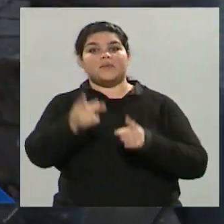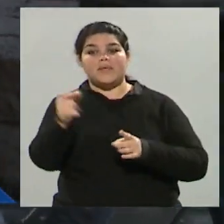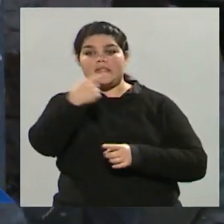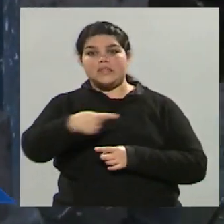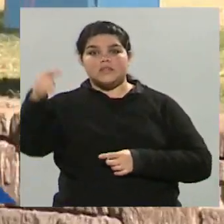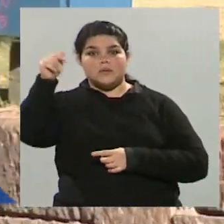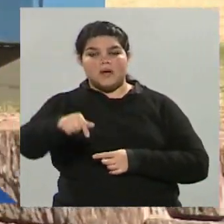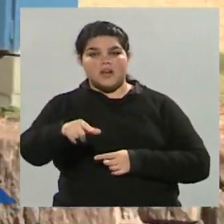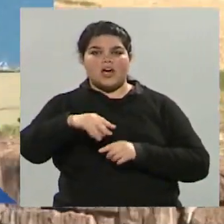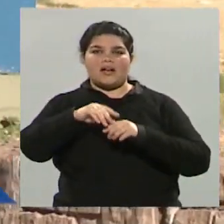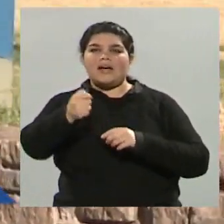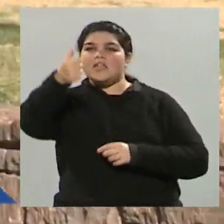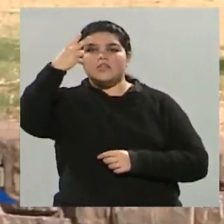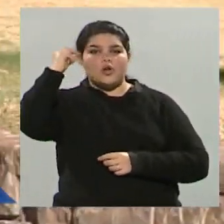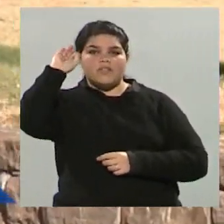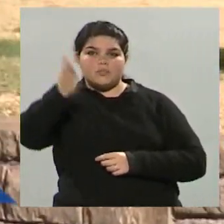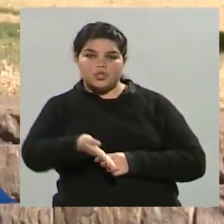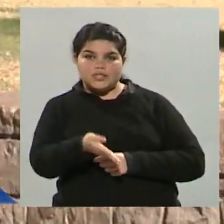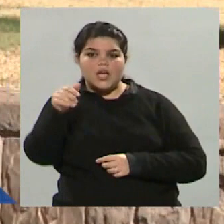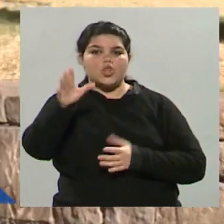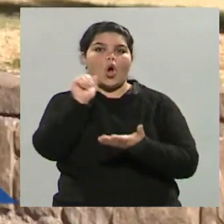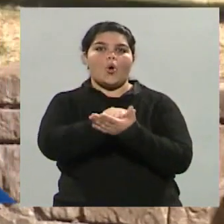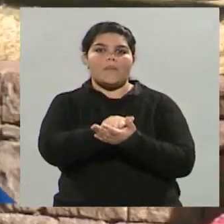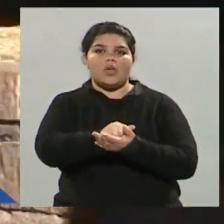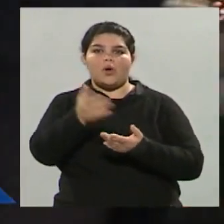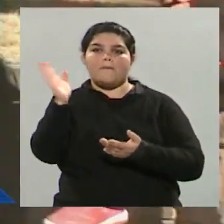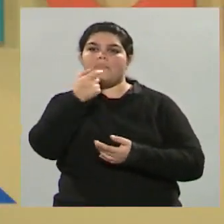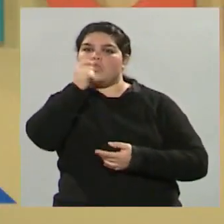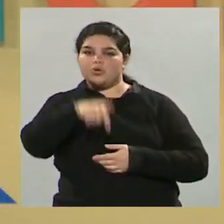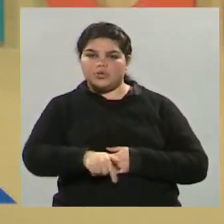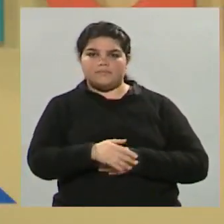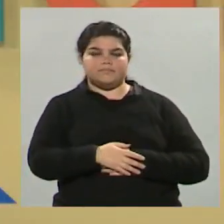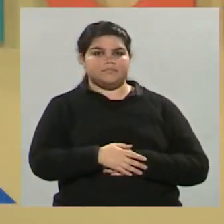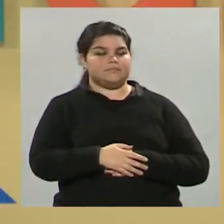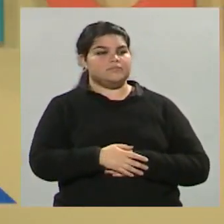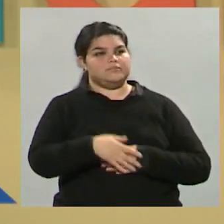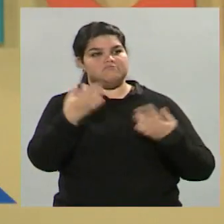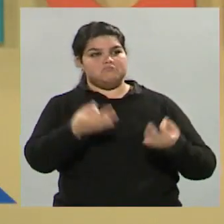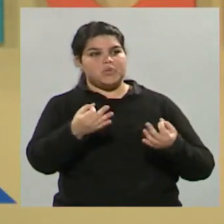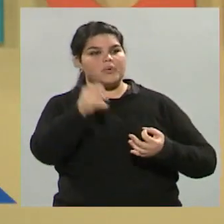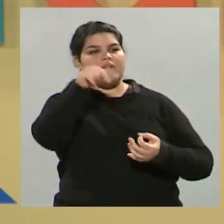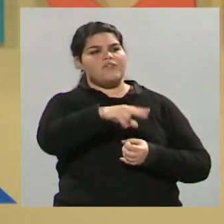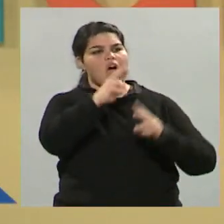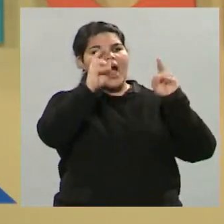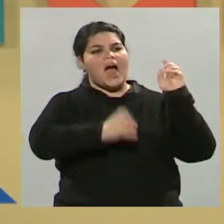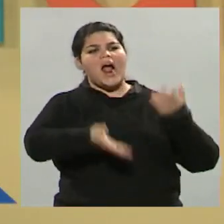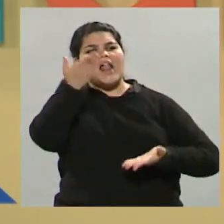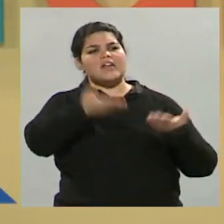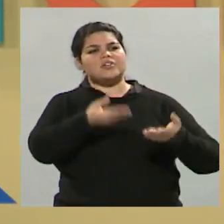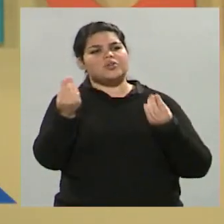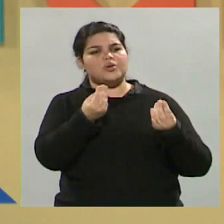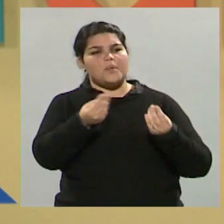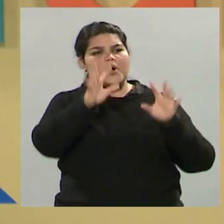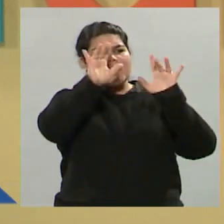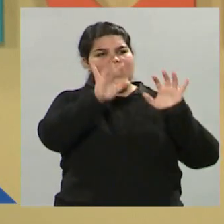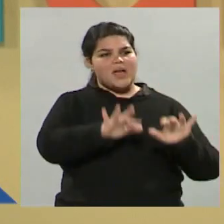superaremos el 90% de ocupación en toda la provincia. ¿Qué balance haces, Gabriela, sobre el tema de la nieve? Más allá